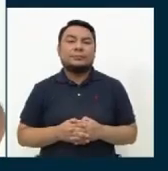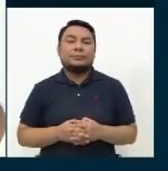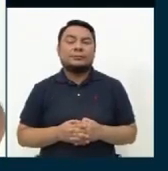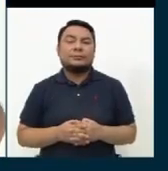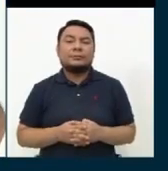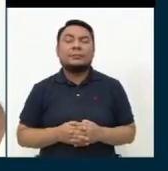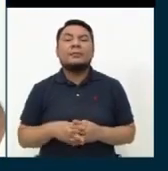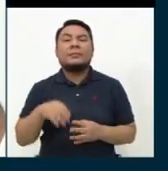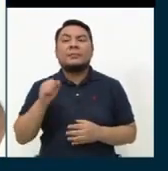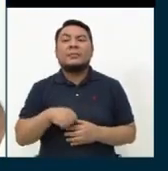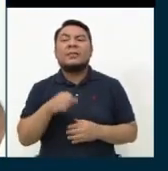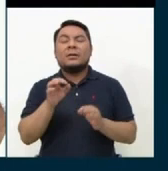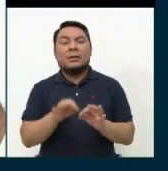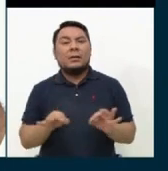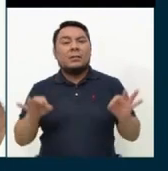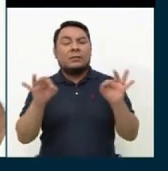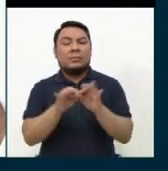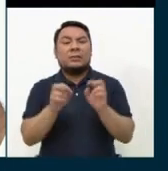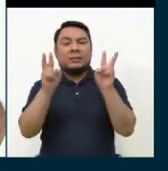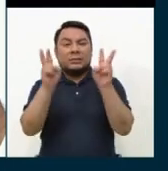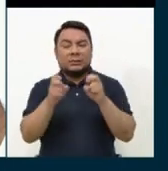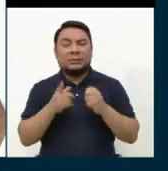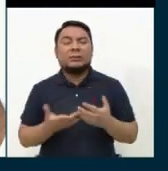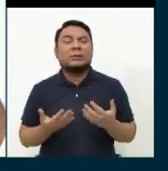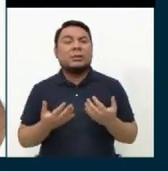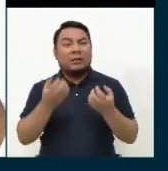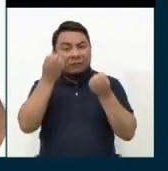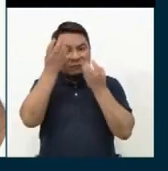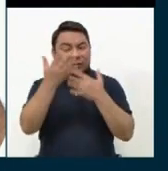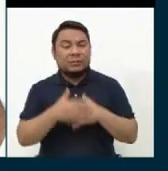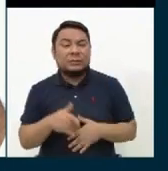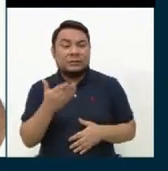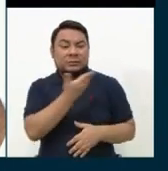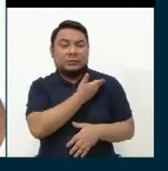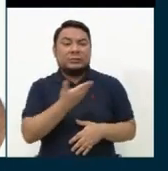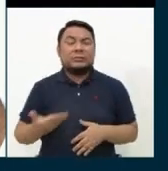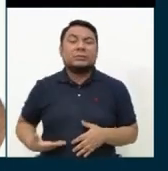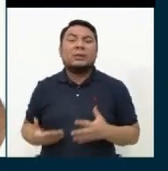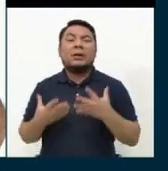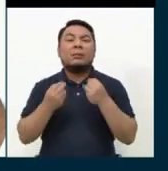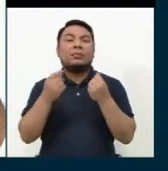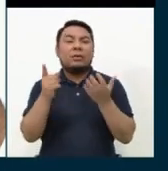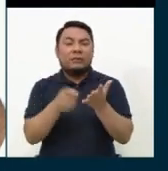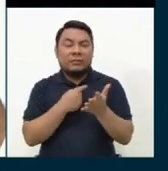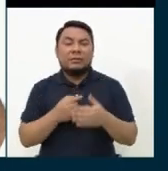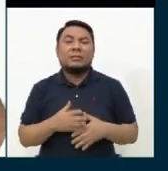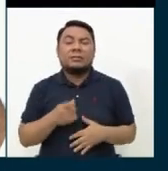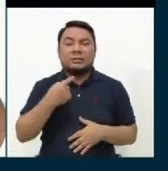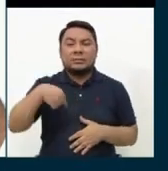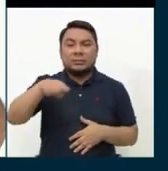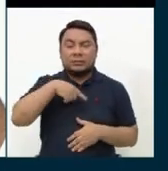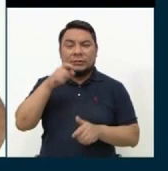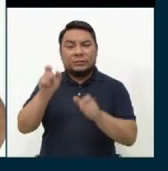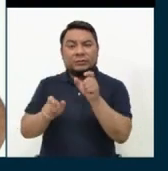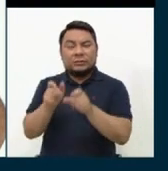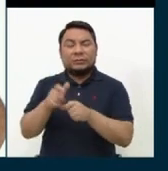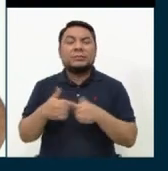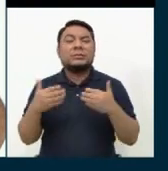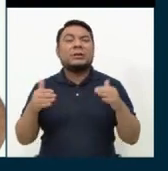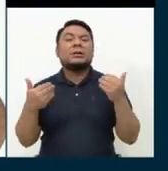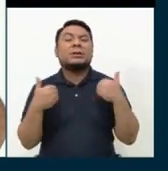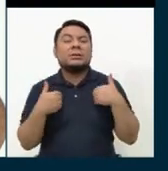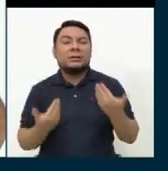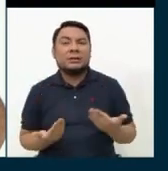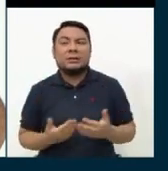Sí, es muy importante el tema de la información. El Estado muchas veces nosotros como ciudadanos hemos tenido